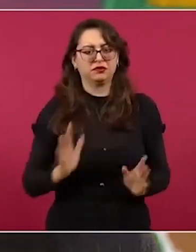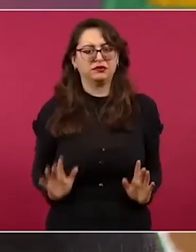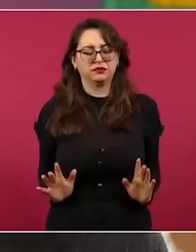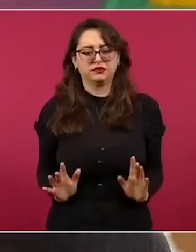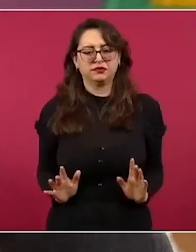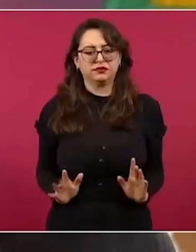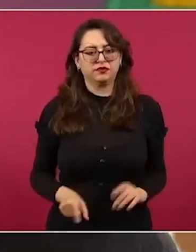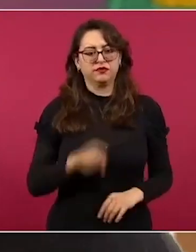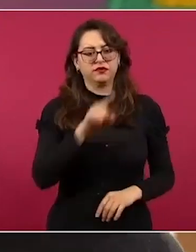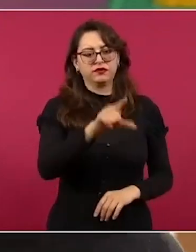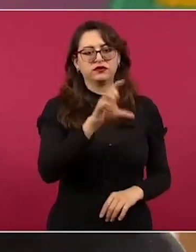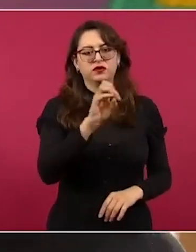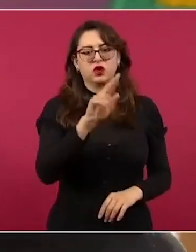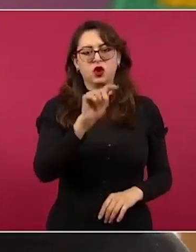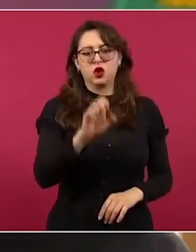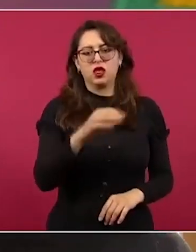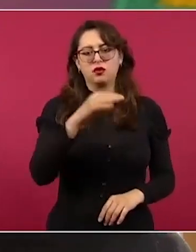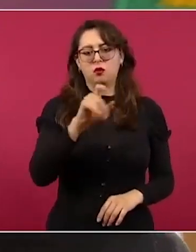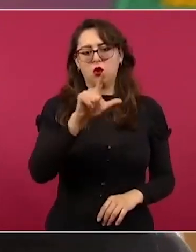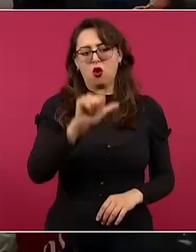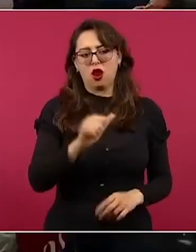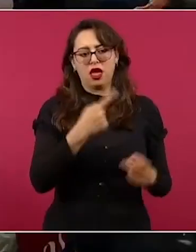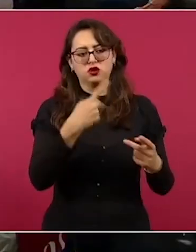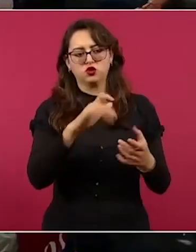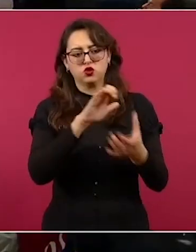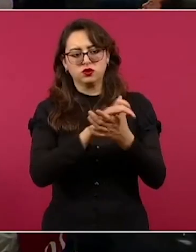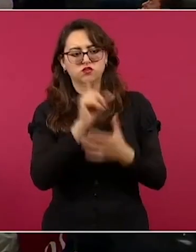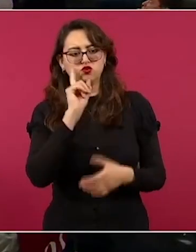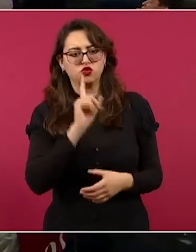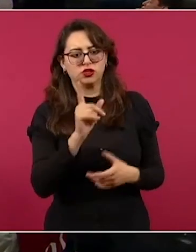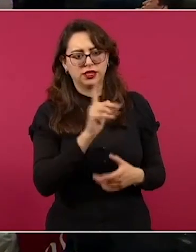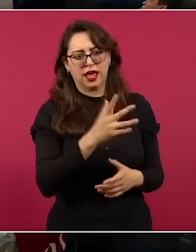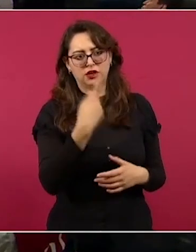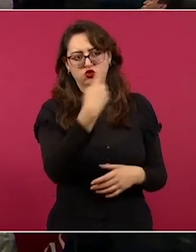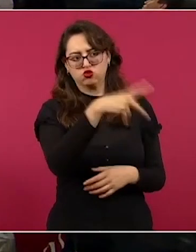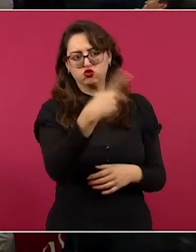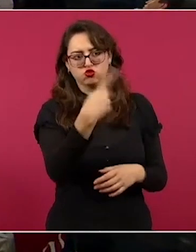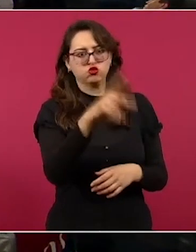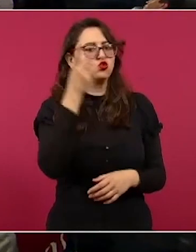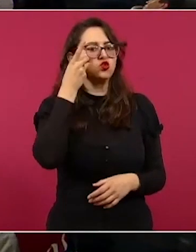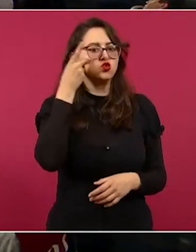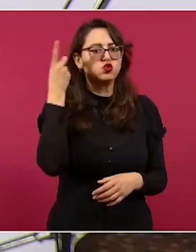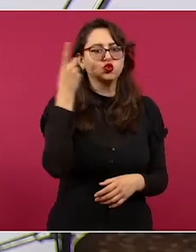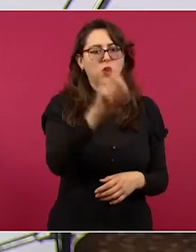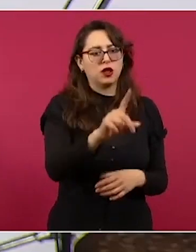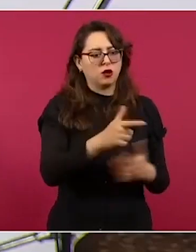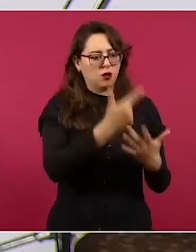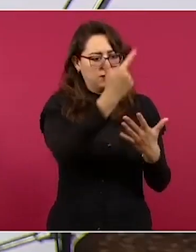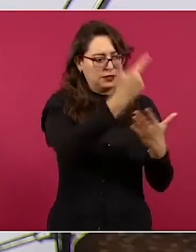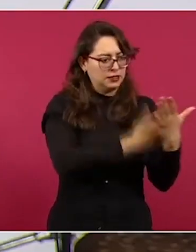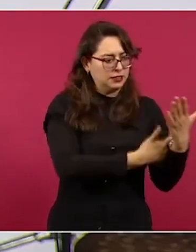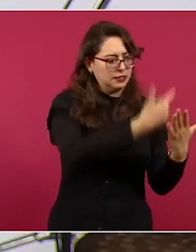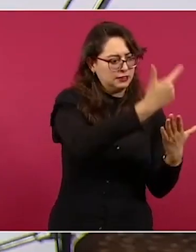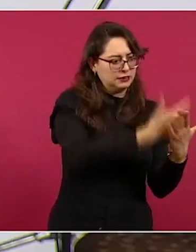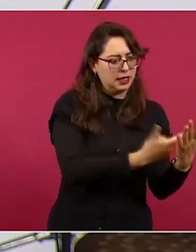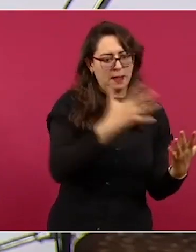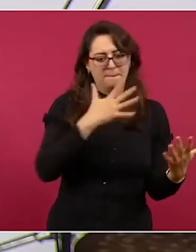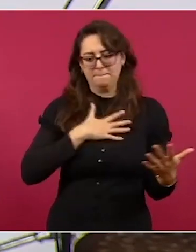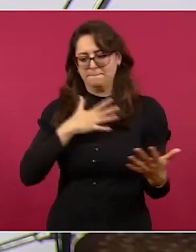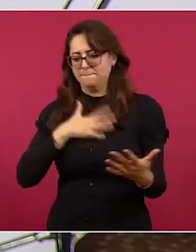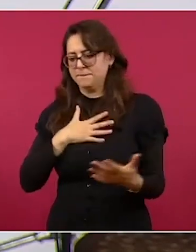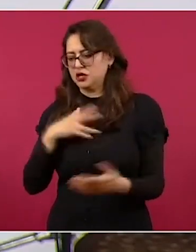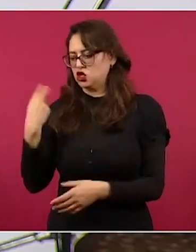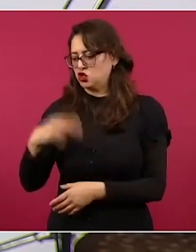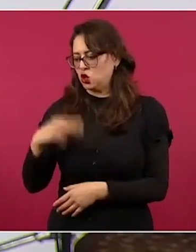aparece a nombre de él, de su esposa, de su familia, se enlista y todo lo que aparece